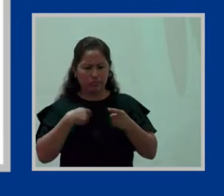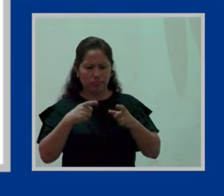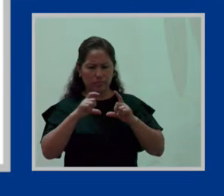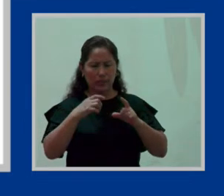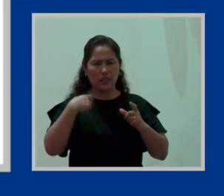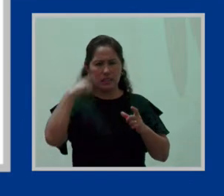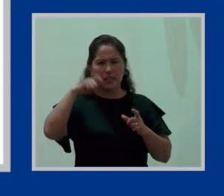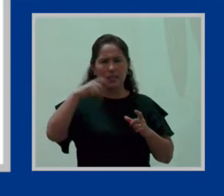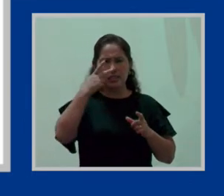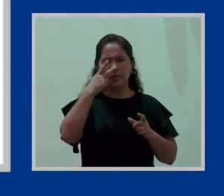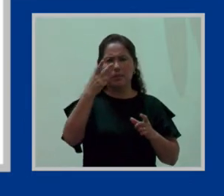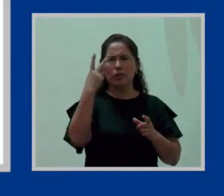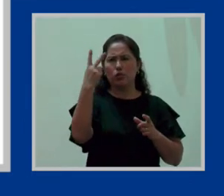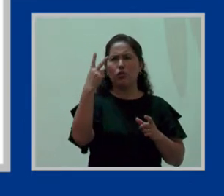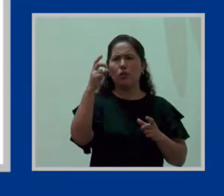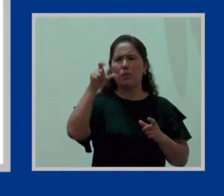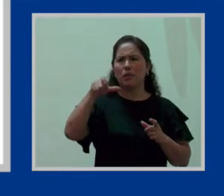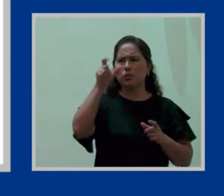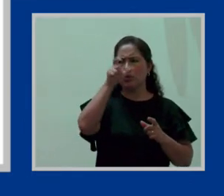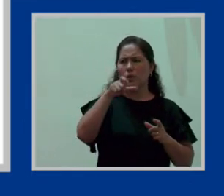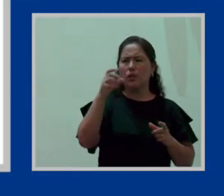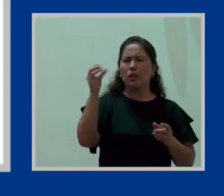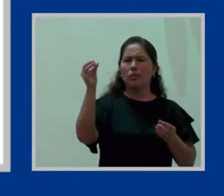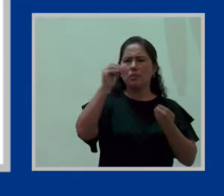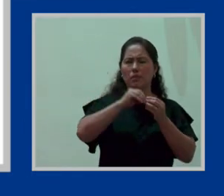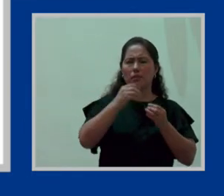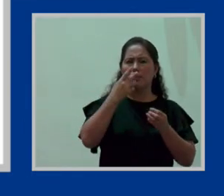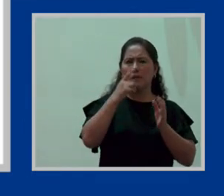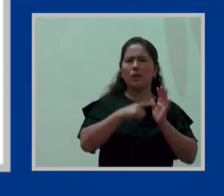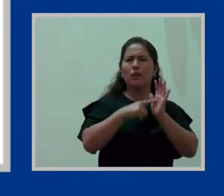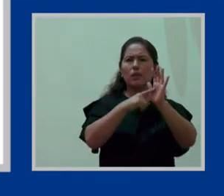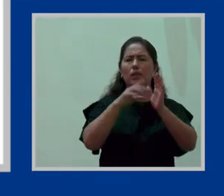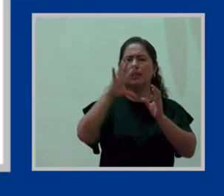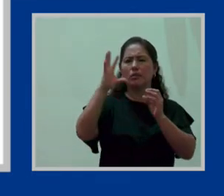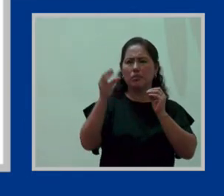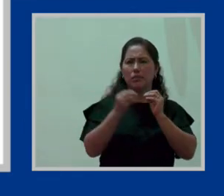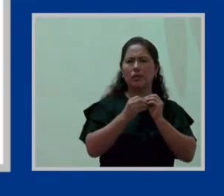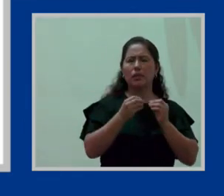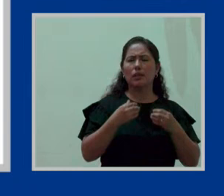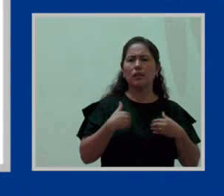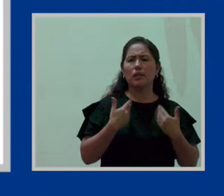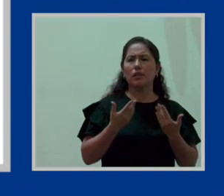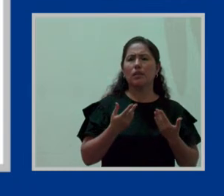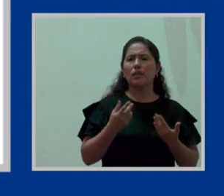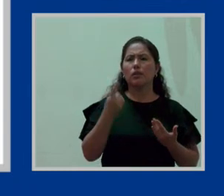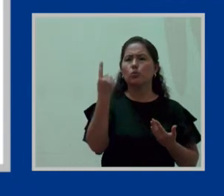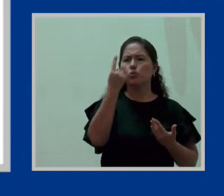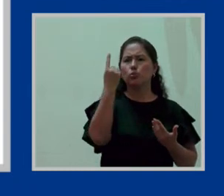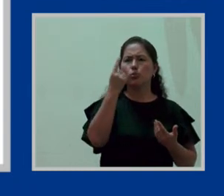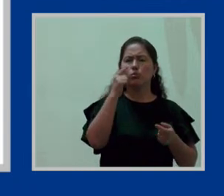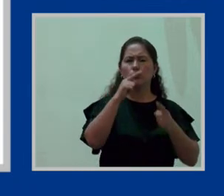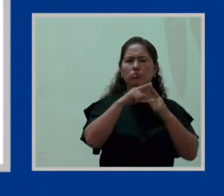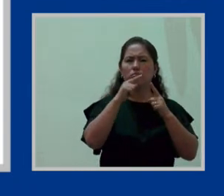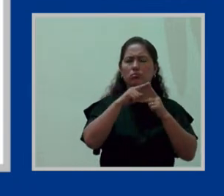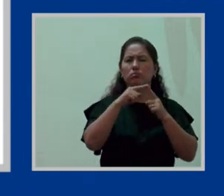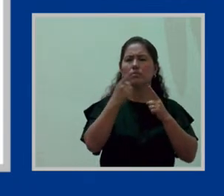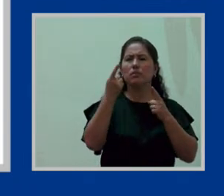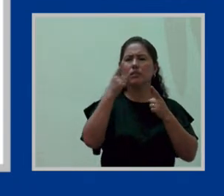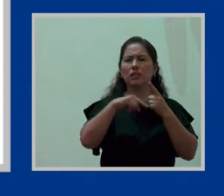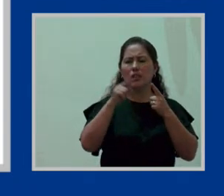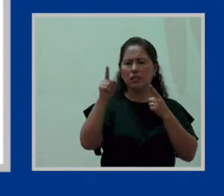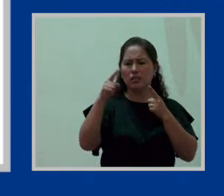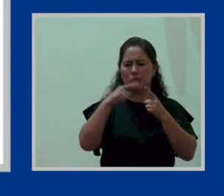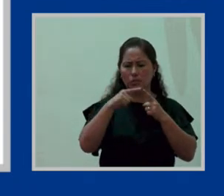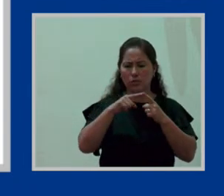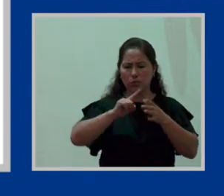necesidad de dos sujetos de derecho, uno más visible que el otro, implica, digamos, o sea, un solo punto y desde ese punto